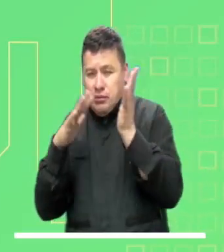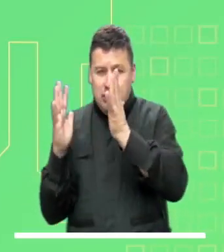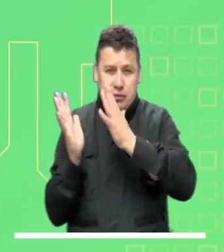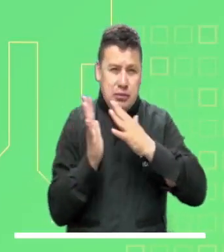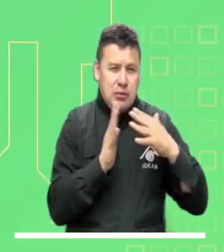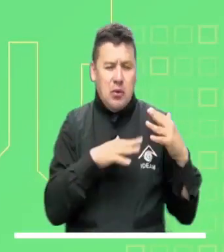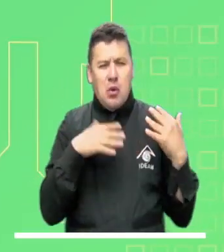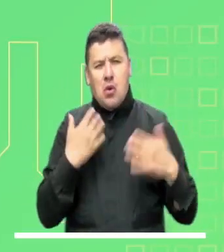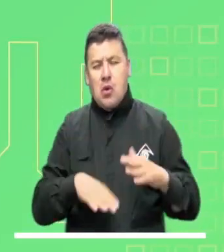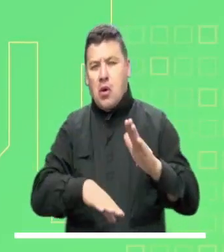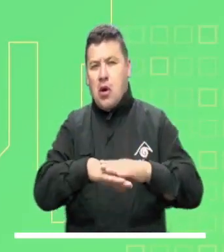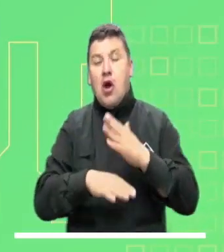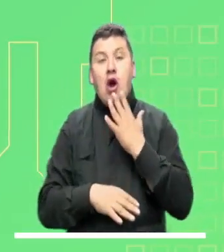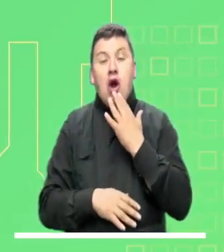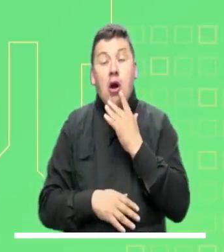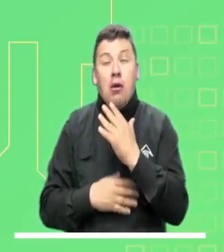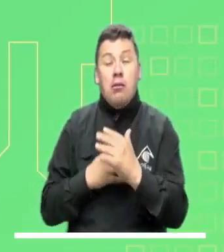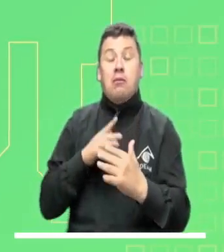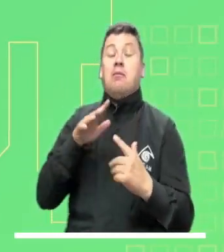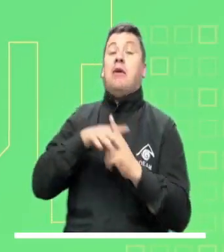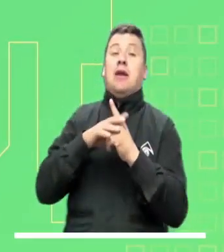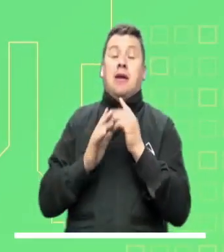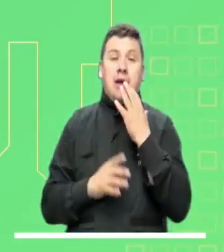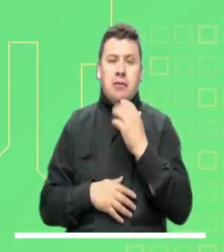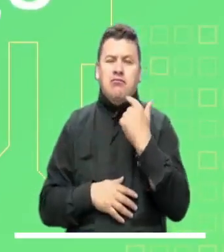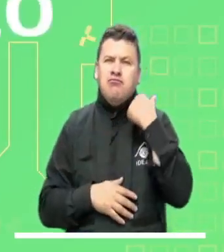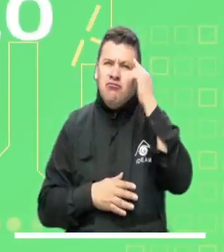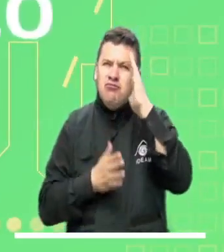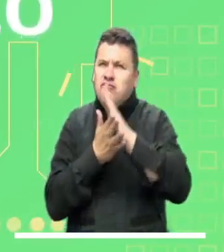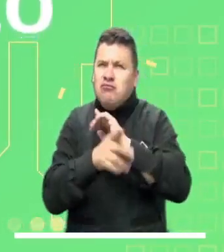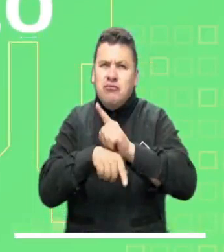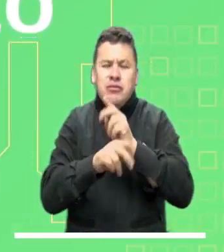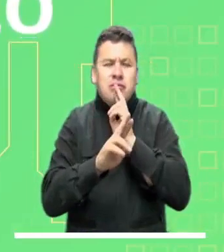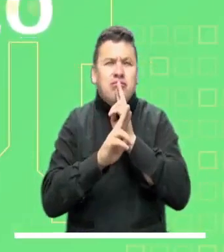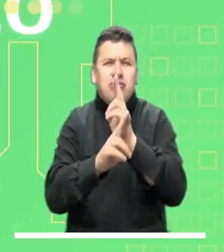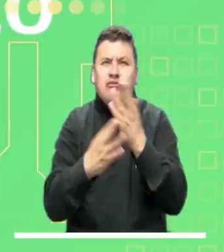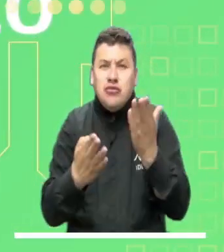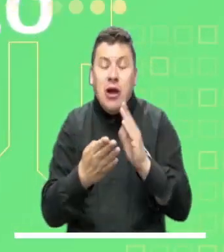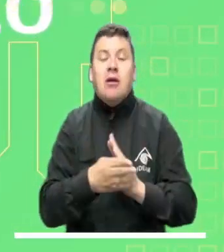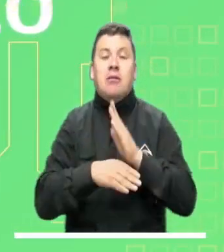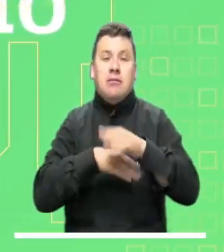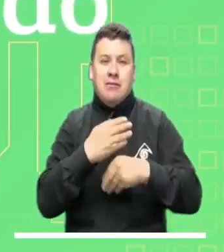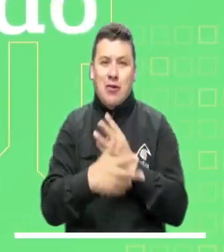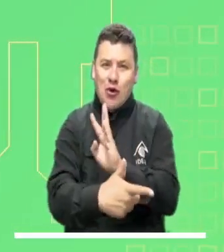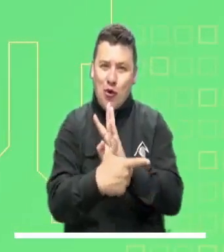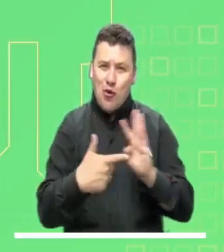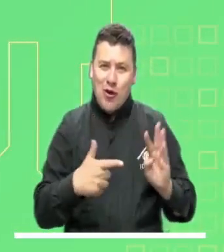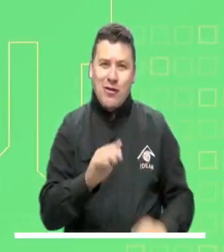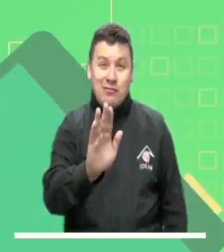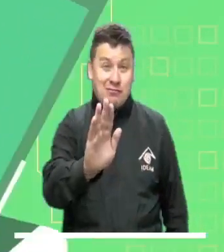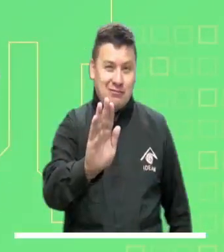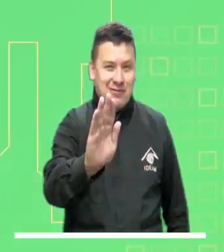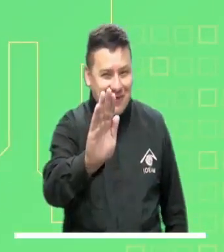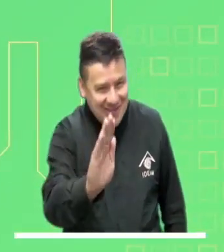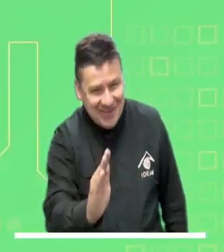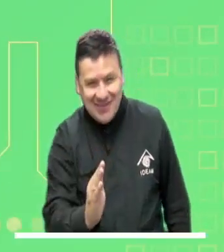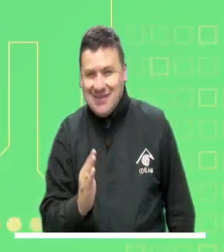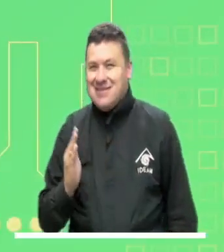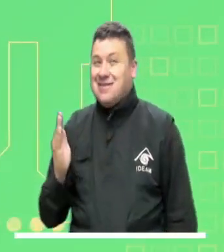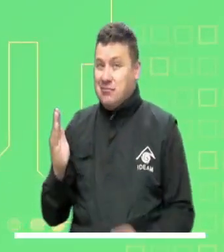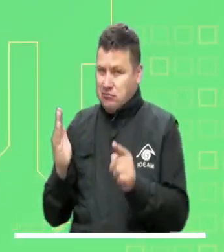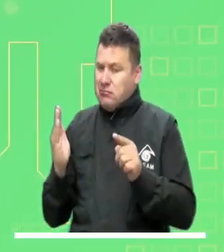y el oleaje hasta alcanzar la alerta naranja. Manténgase bien informado y en tiempo real, a través de nuestra aplicación Mi Pronóstico.